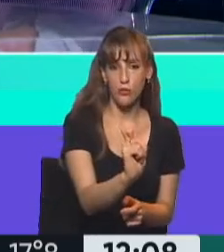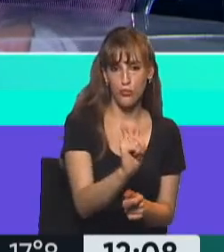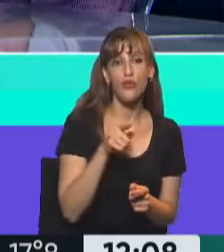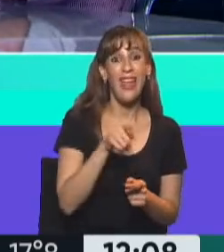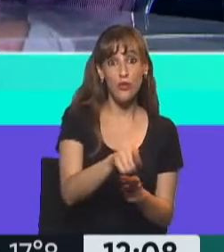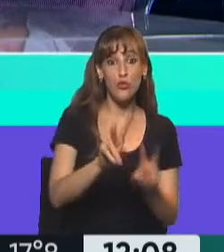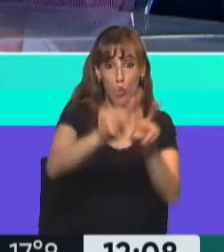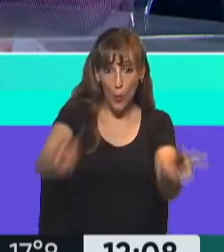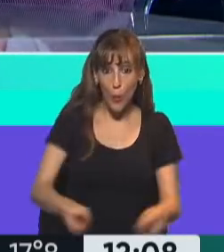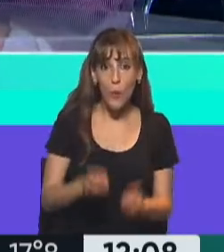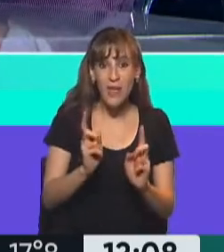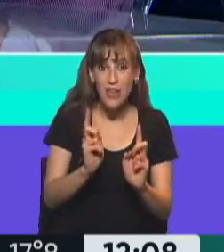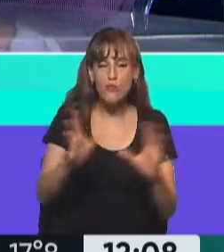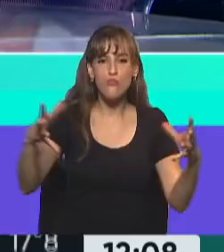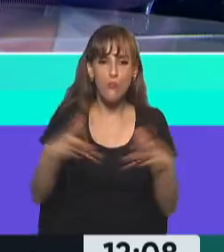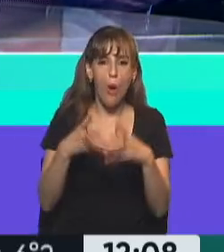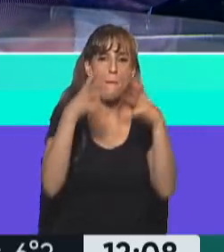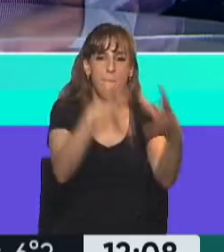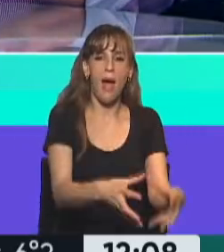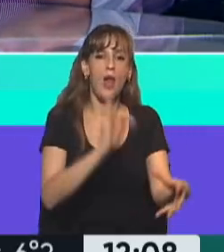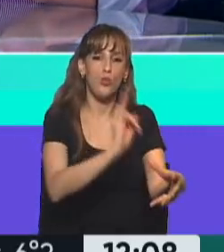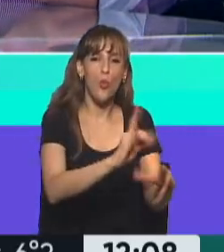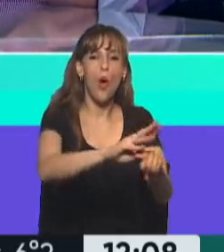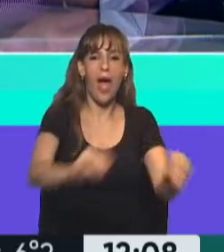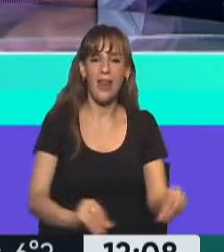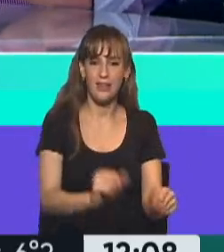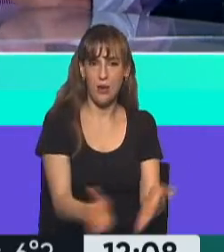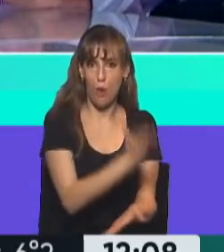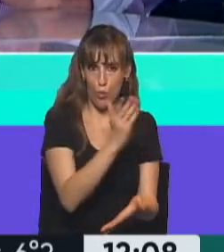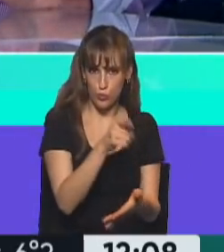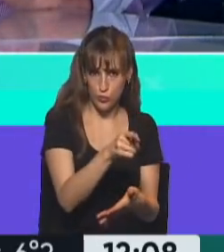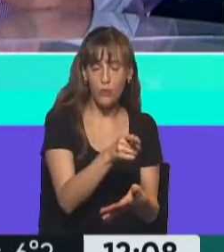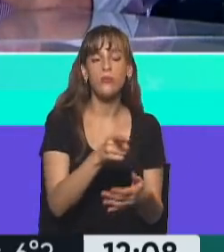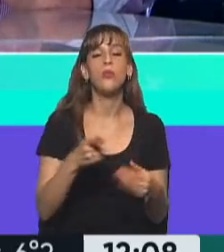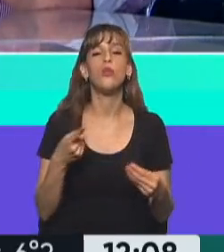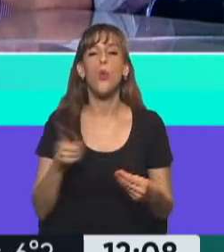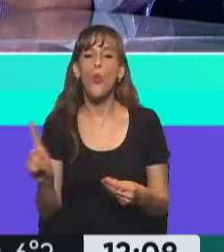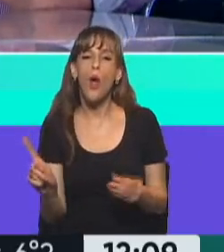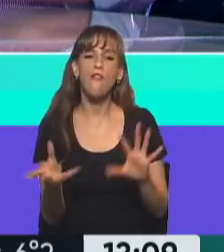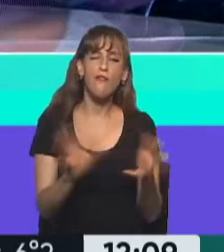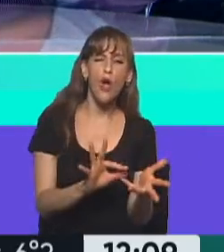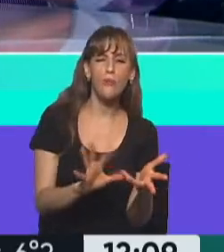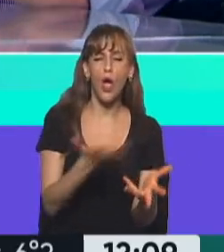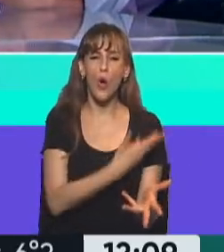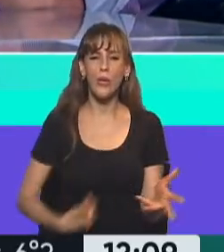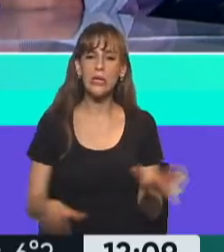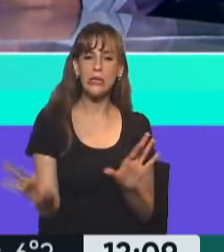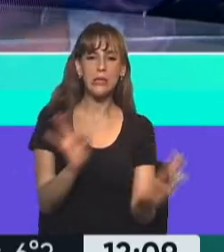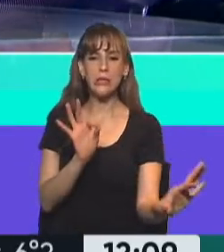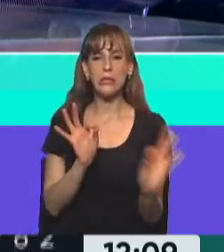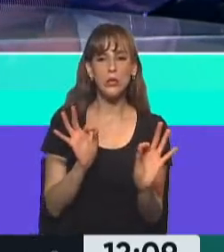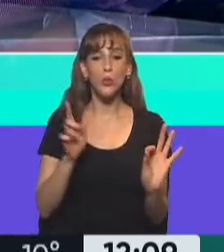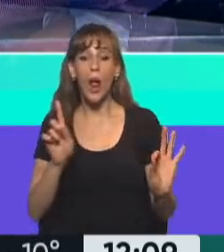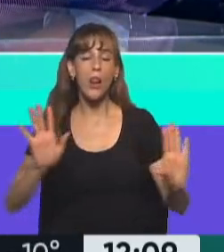molinos, para harina a precio diferencial. ¿De cuál de las dos opciones se va a elegir el gobierno? Eso no lo sé.